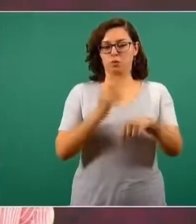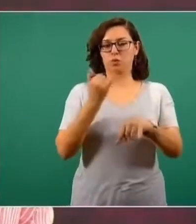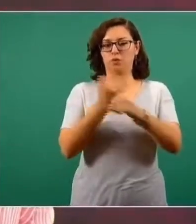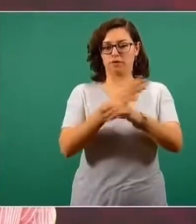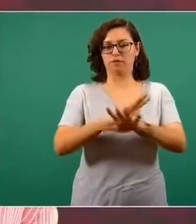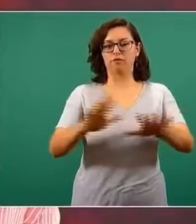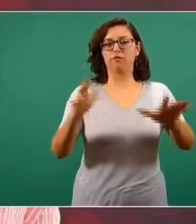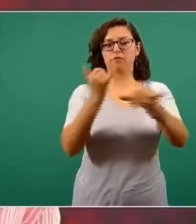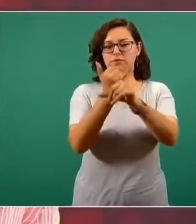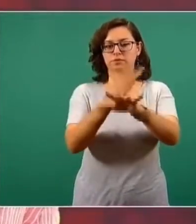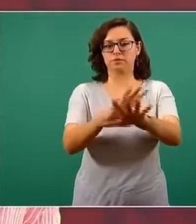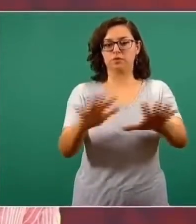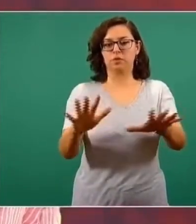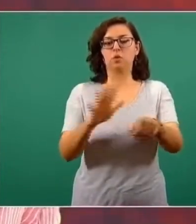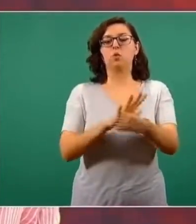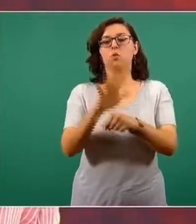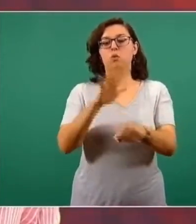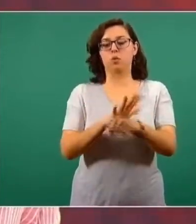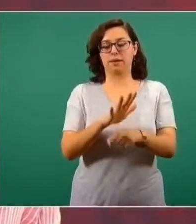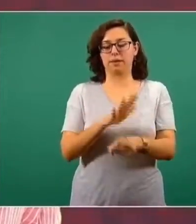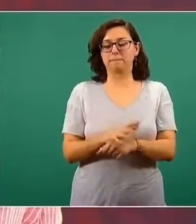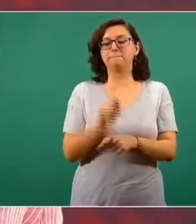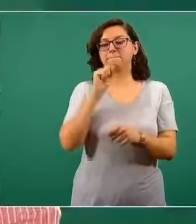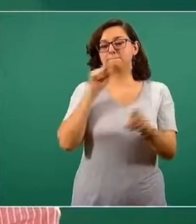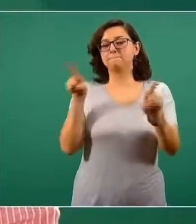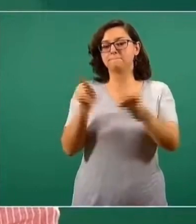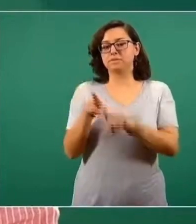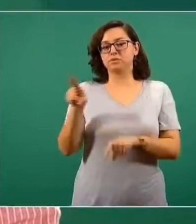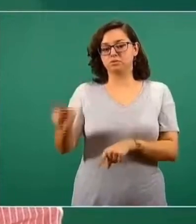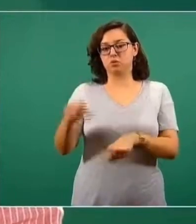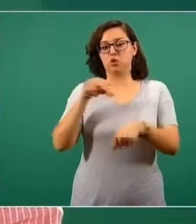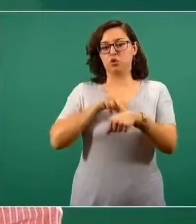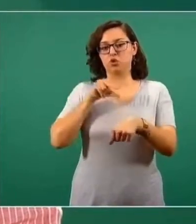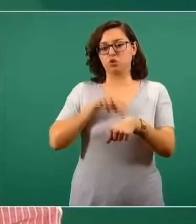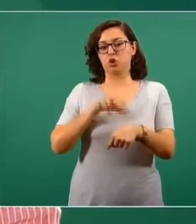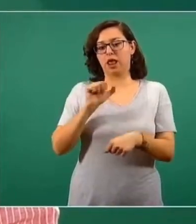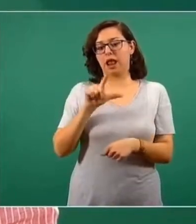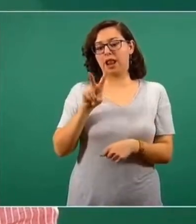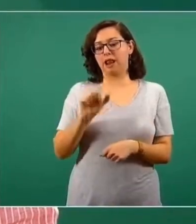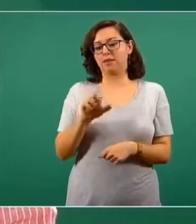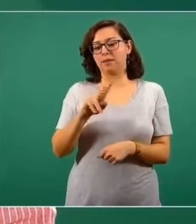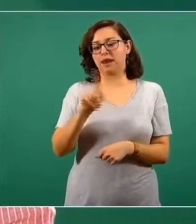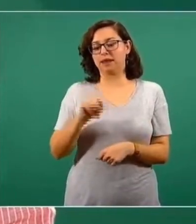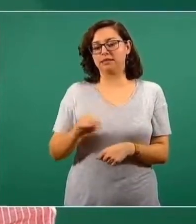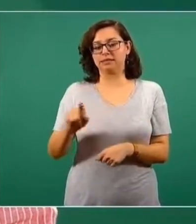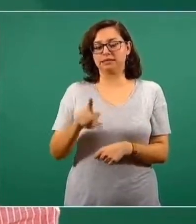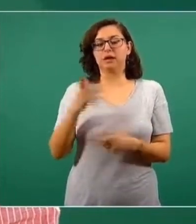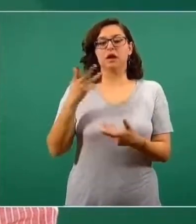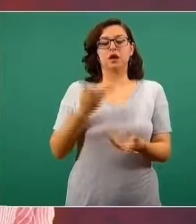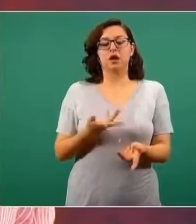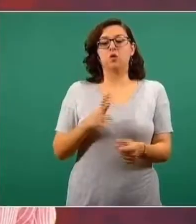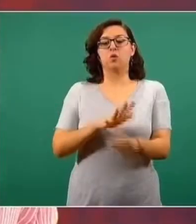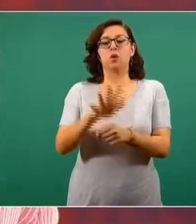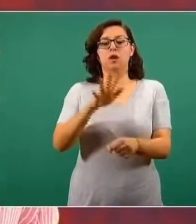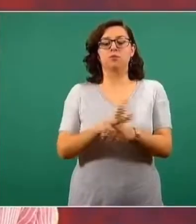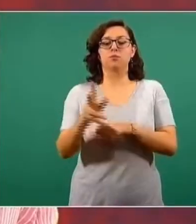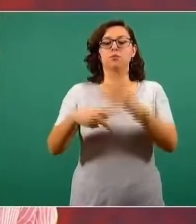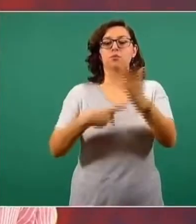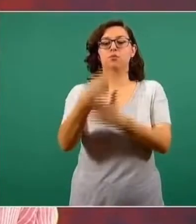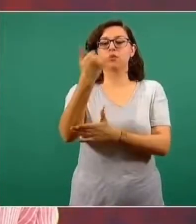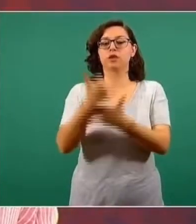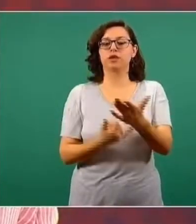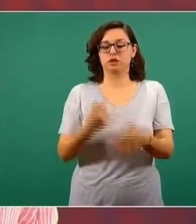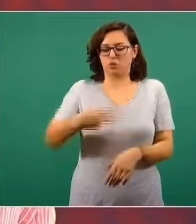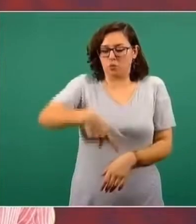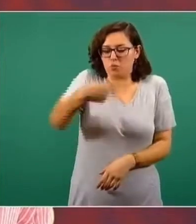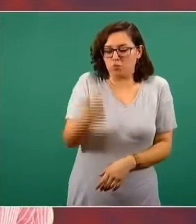detalles, es el que presentó la doctora Álvarez Builla aquí mismo en una conferencia matutina, que es el proyecto PATRIA. PATRIA es la vacuna